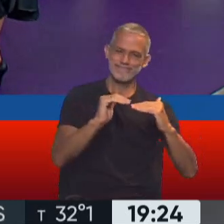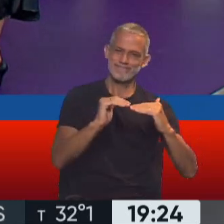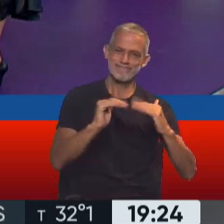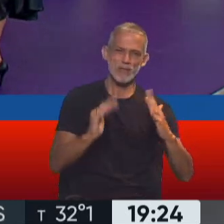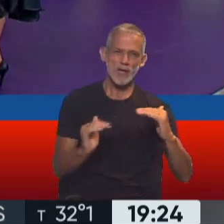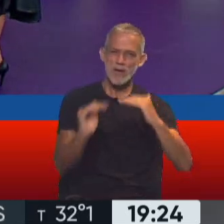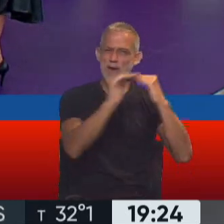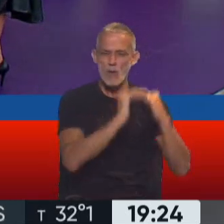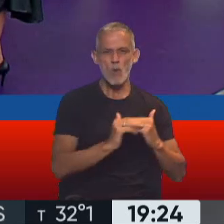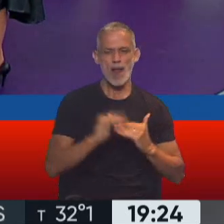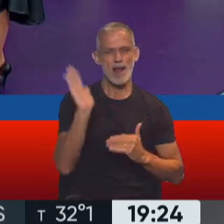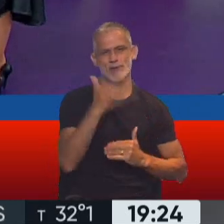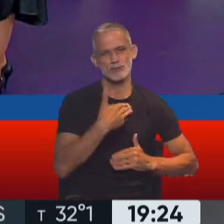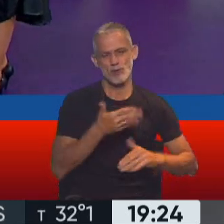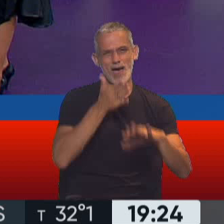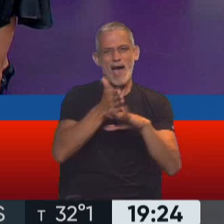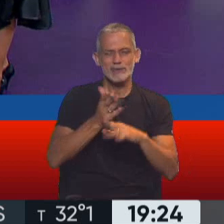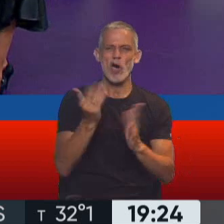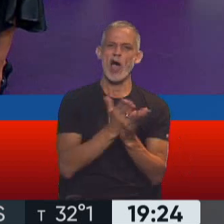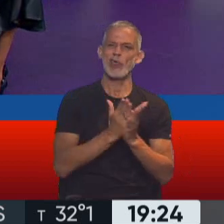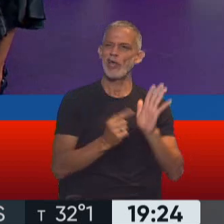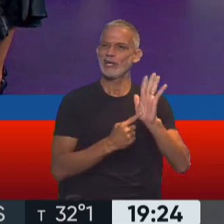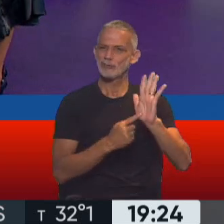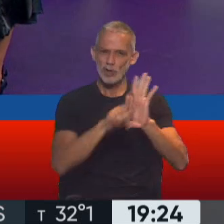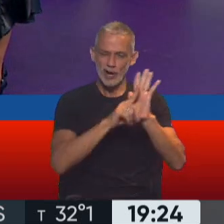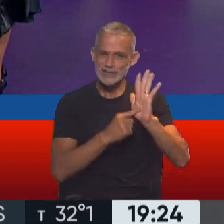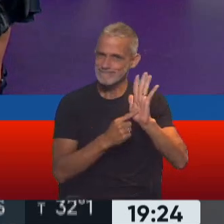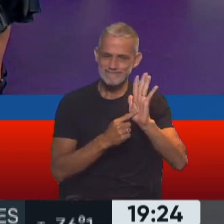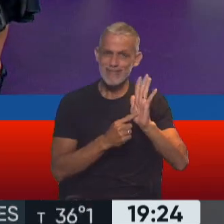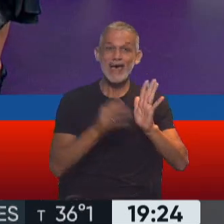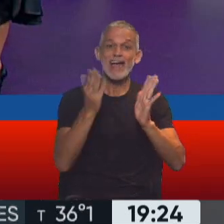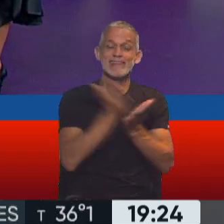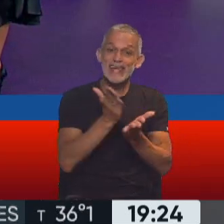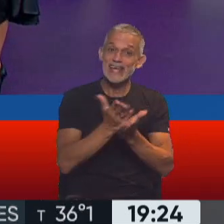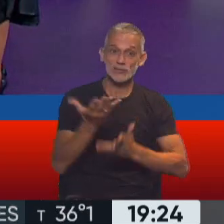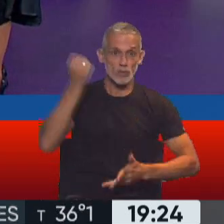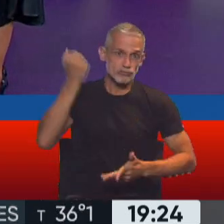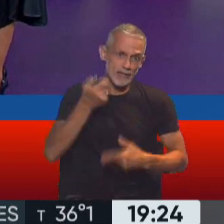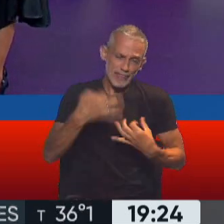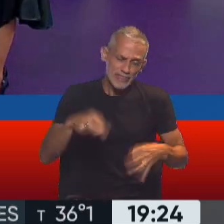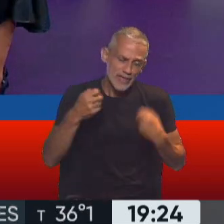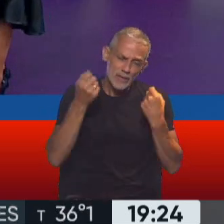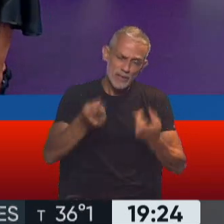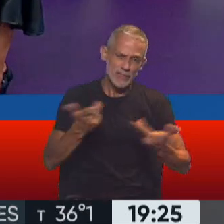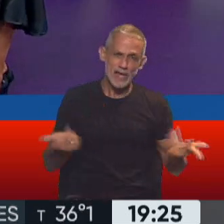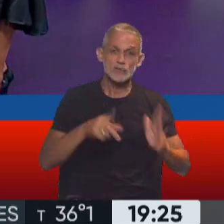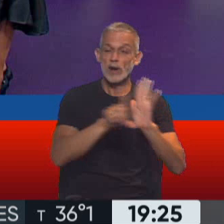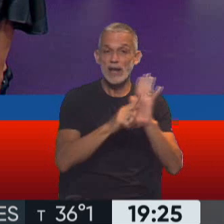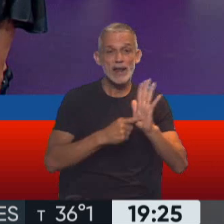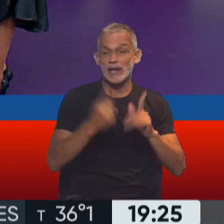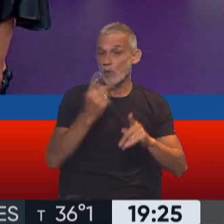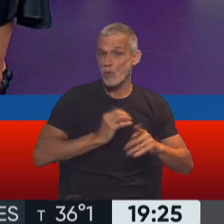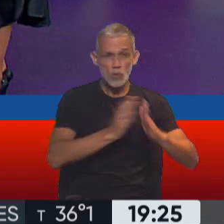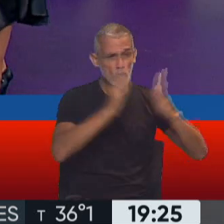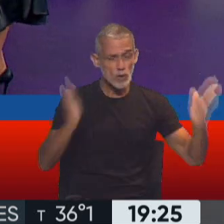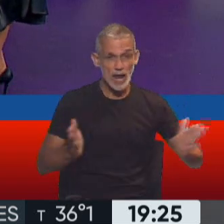igualitario el acceso al derecho. Recordemos, acceso al derecho, eso lo tenemos que remarcar, es una ley que cumple un año,